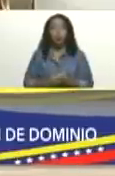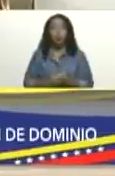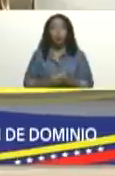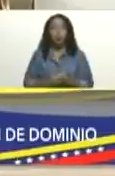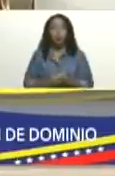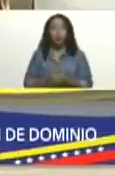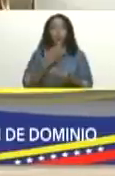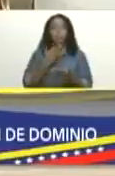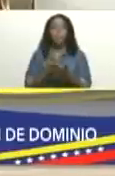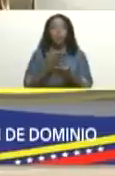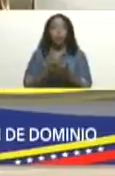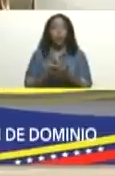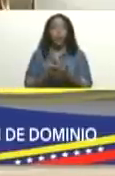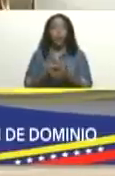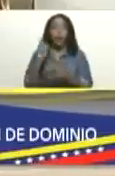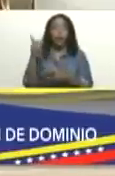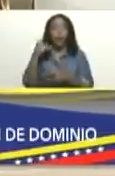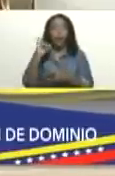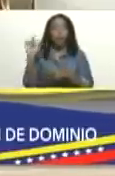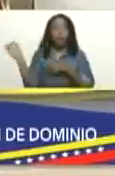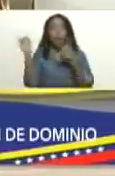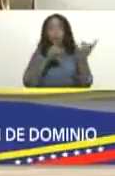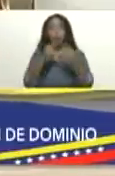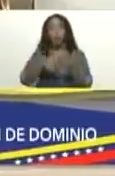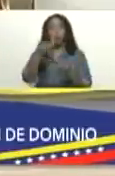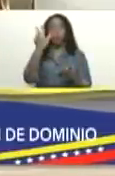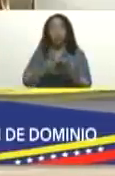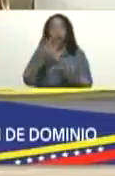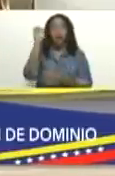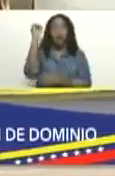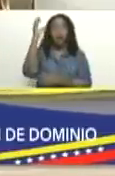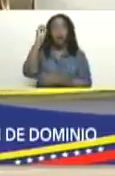propuesta que ha sido debatida y aprobada por la asamblea nacional